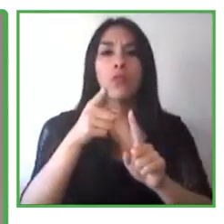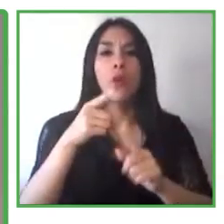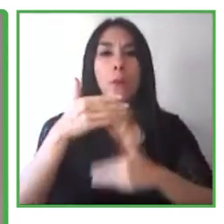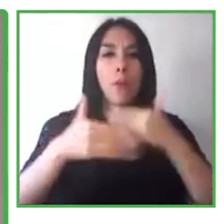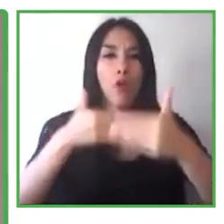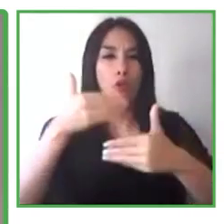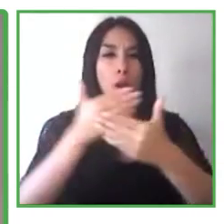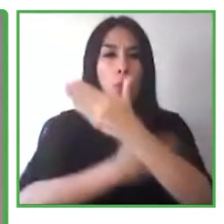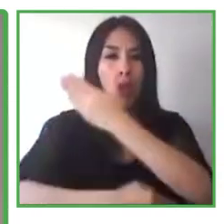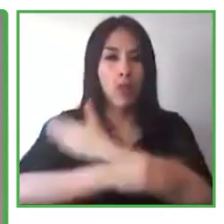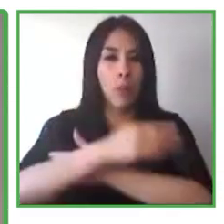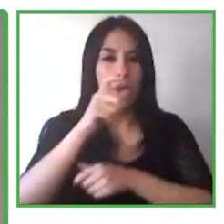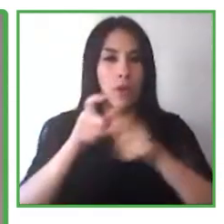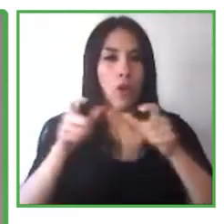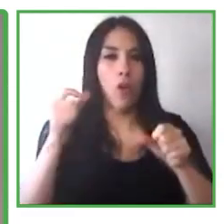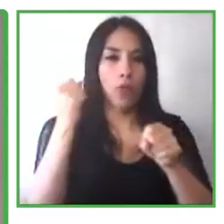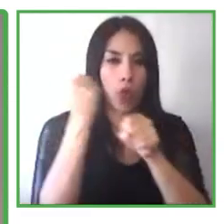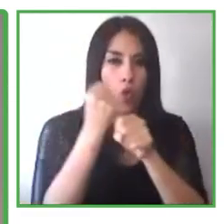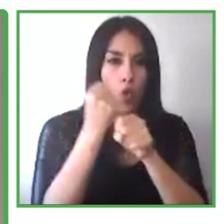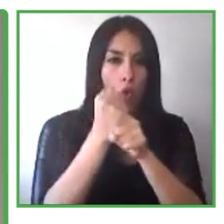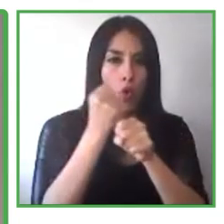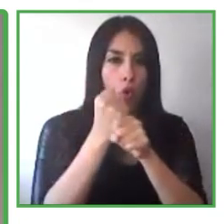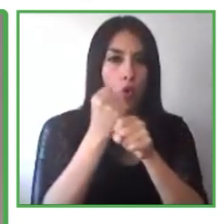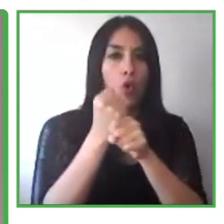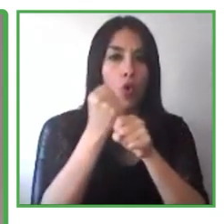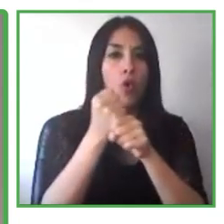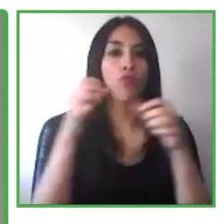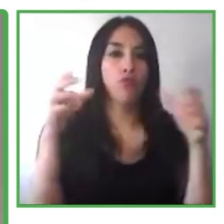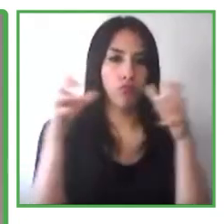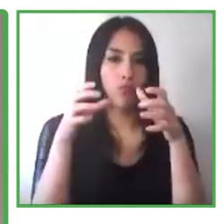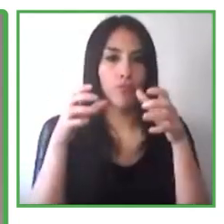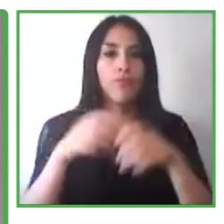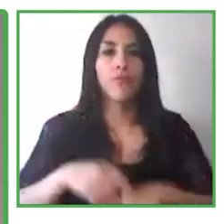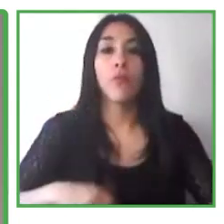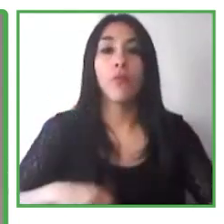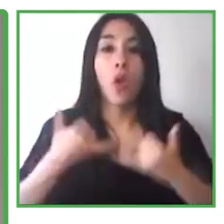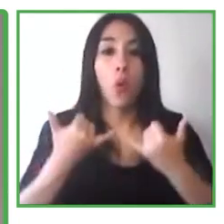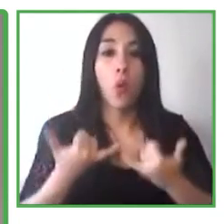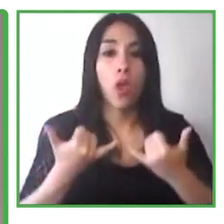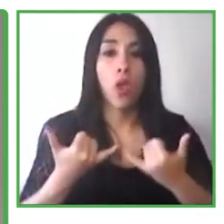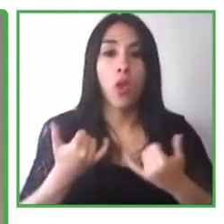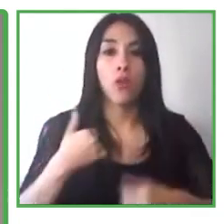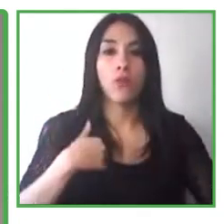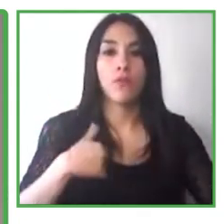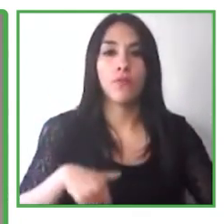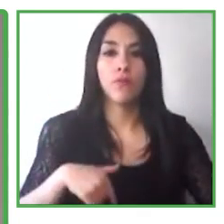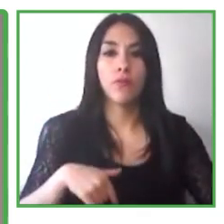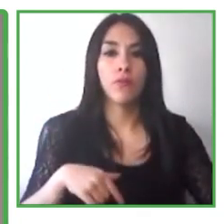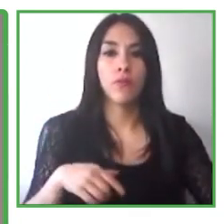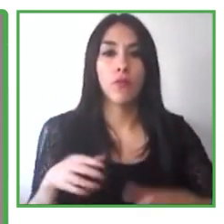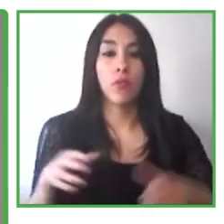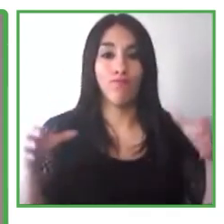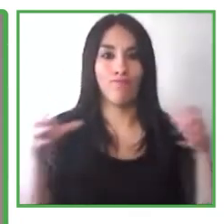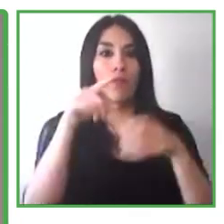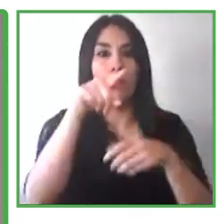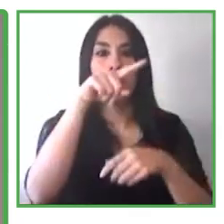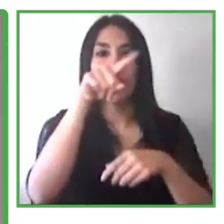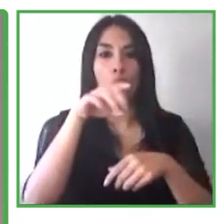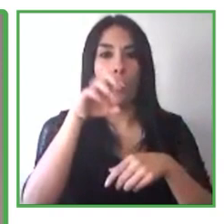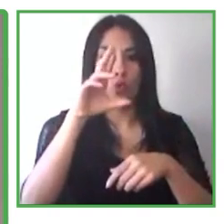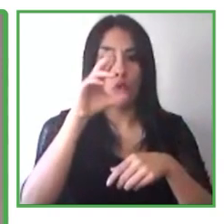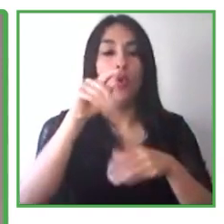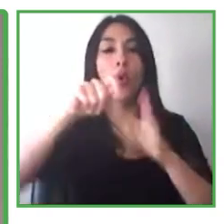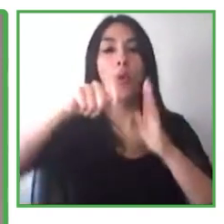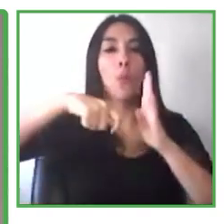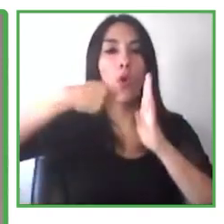conferencia de Zero Project. Si creen que están en la sesión incorrecta, ahora sería el momento en el cual se tendrían que ir. Tenemos un muy buen panel el día de